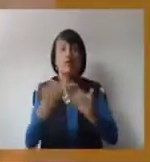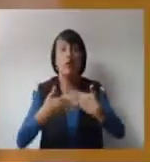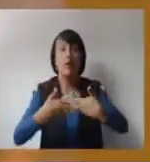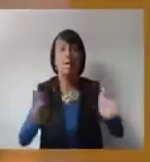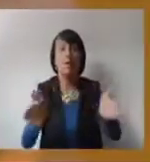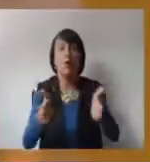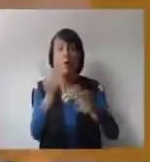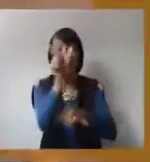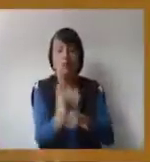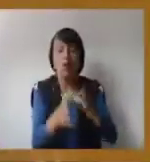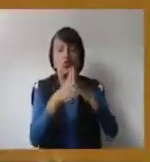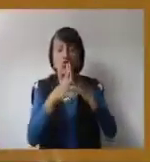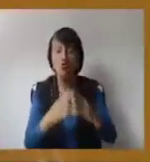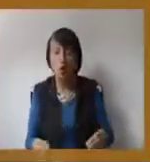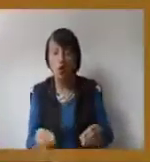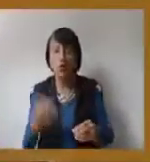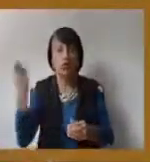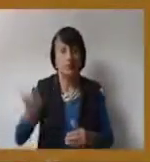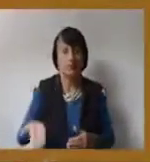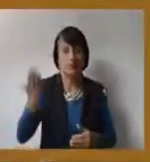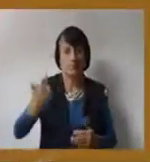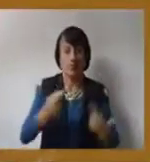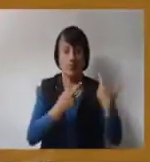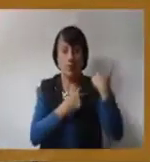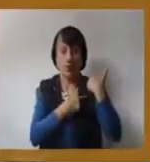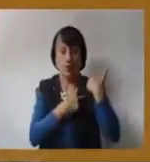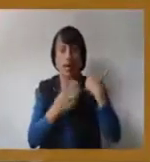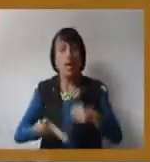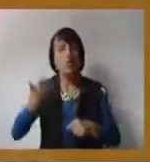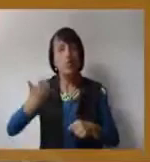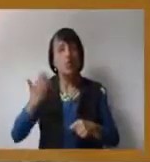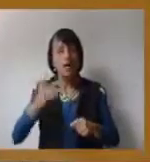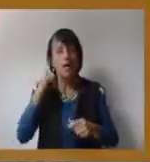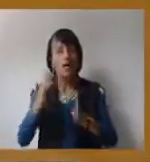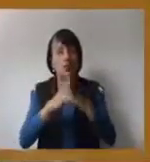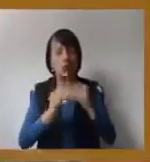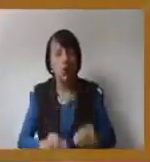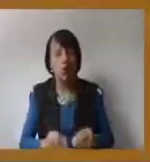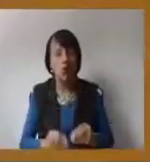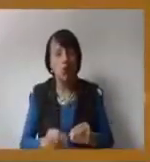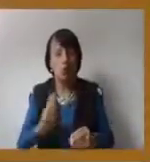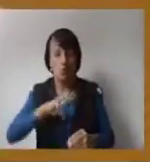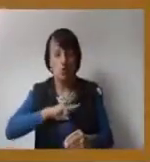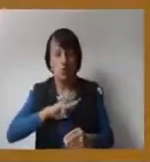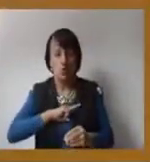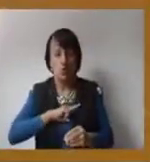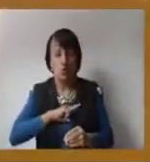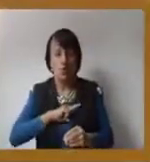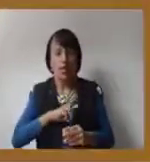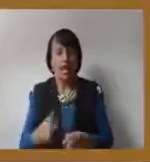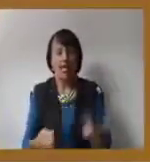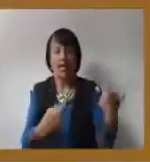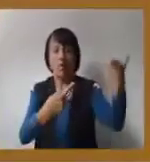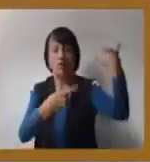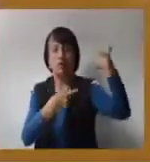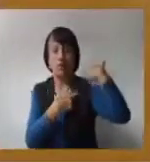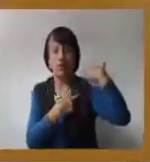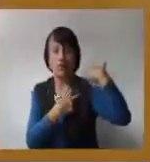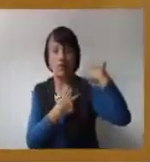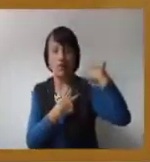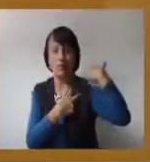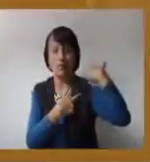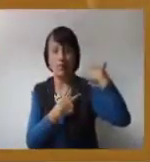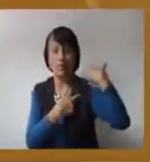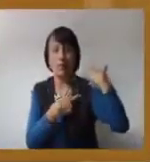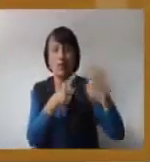Aquí somos servidores públicos, con distintos niveles de responsabilidad y eso es lo que marca la diferencia entre nosotros, la